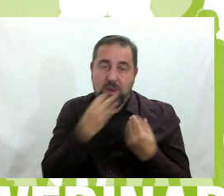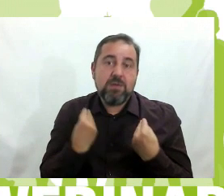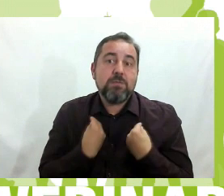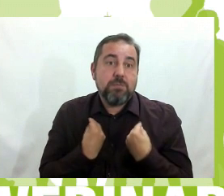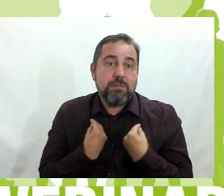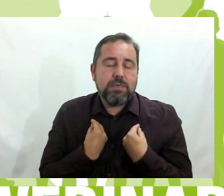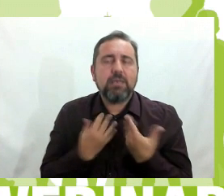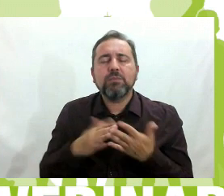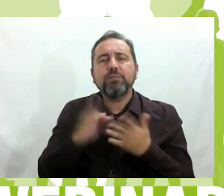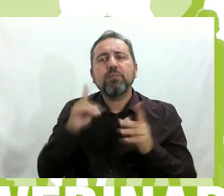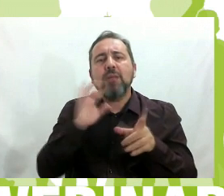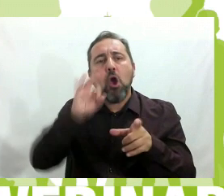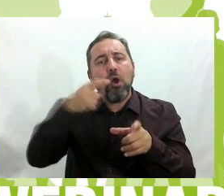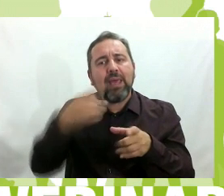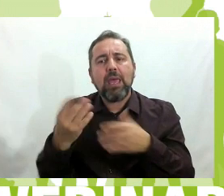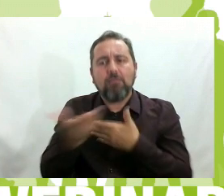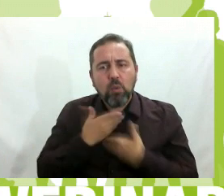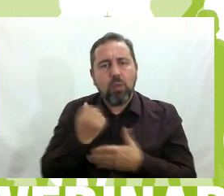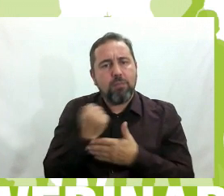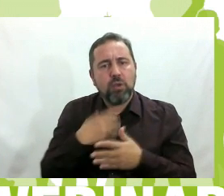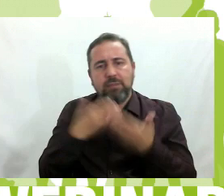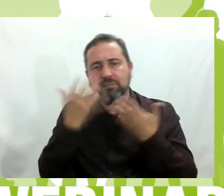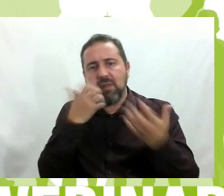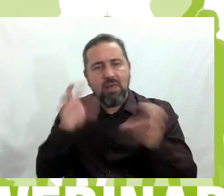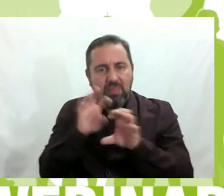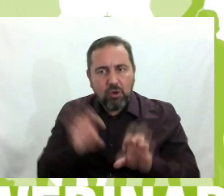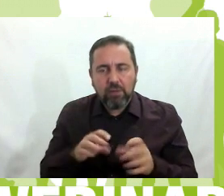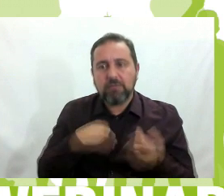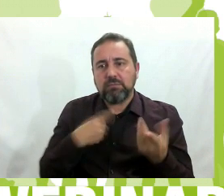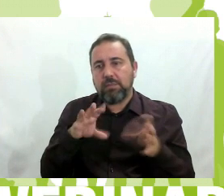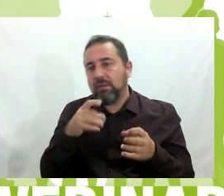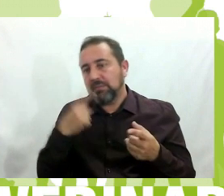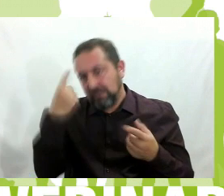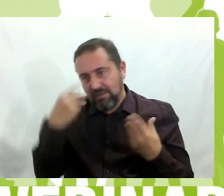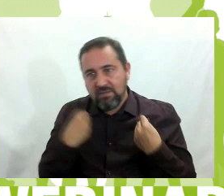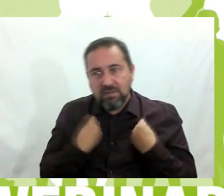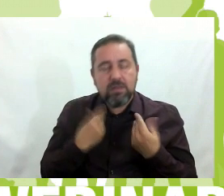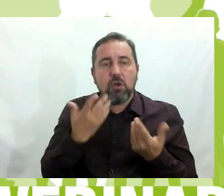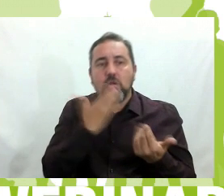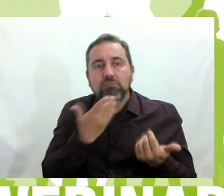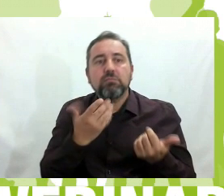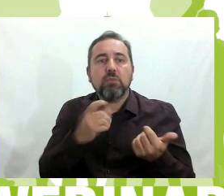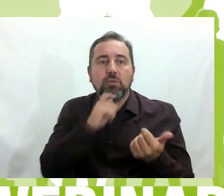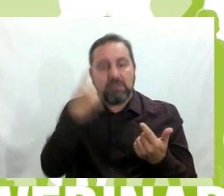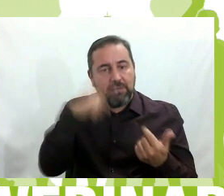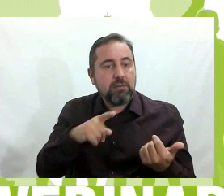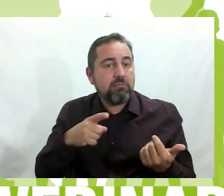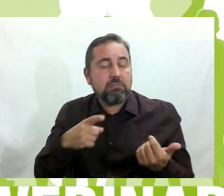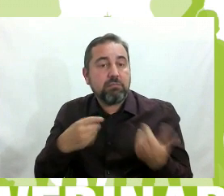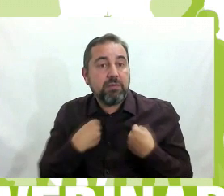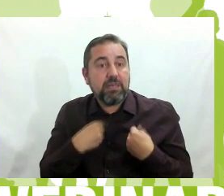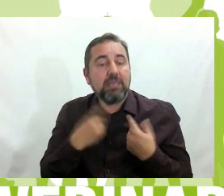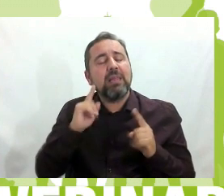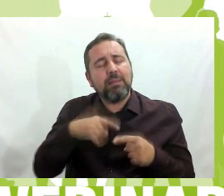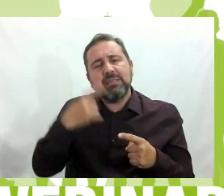Y entre las cosas que teníamos que aprender, aprender a saber vivir, a saber comer, a saber dormir, también a saber